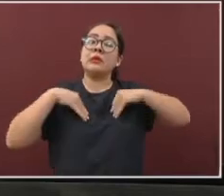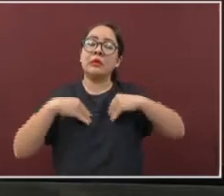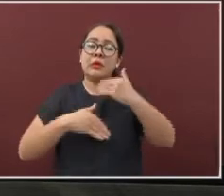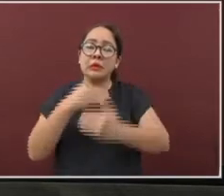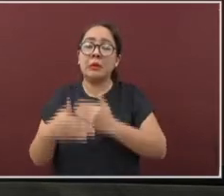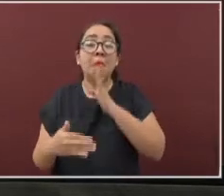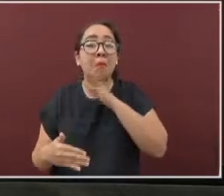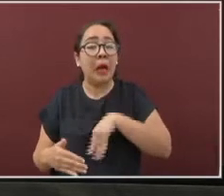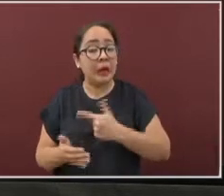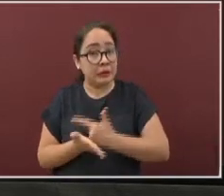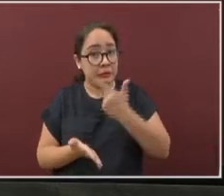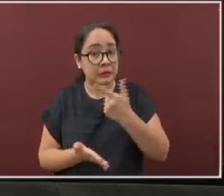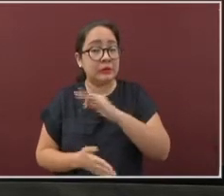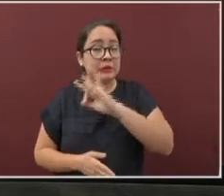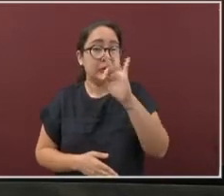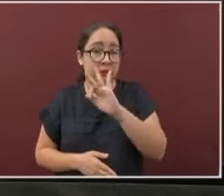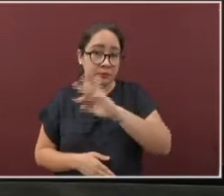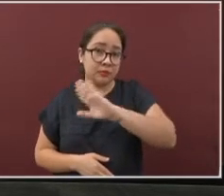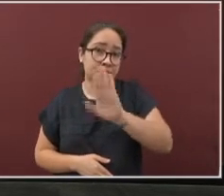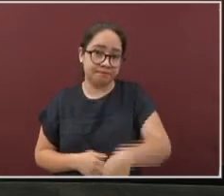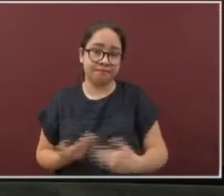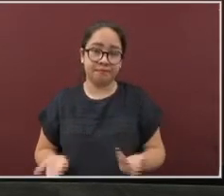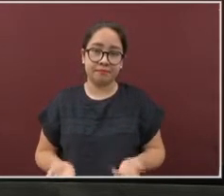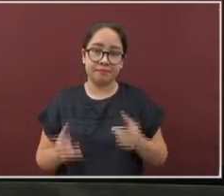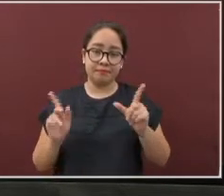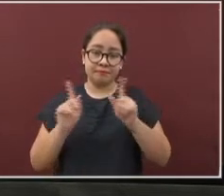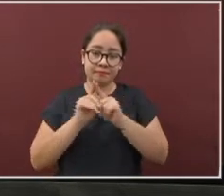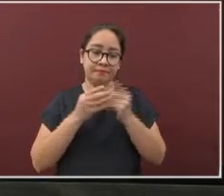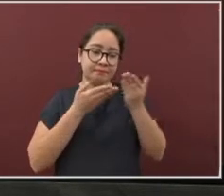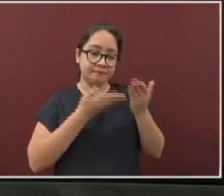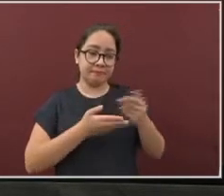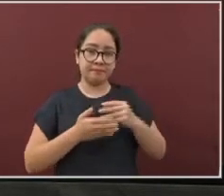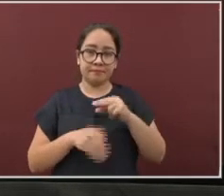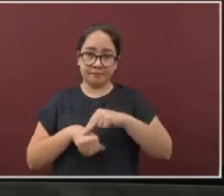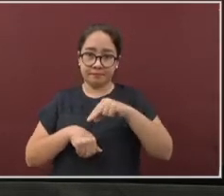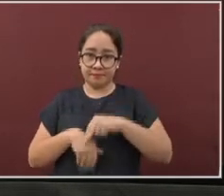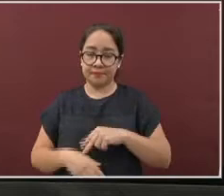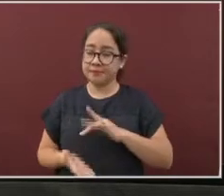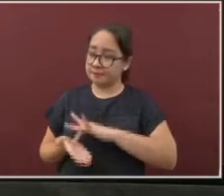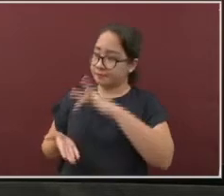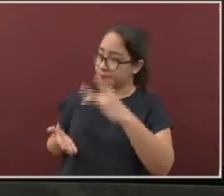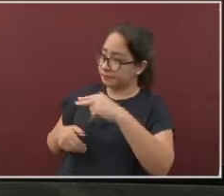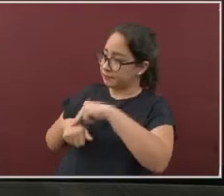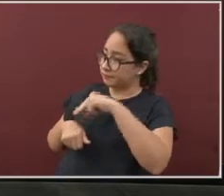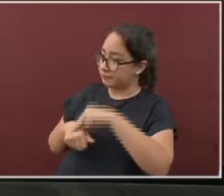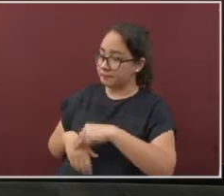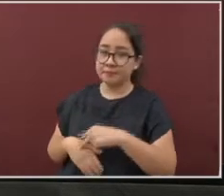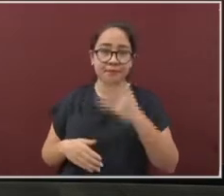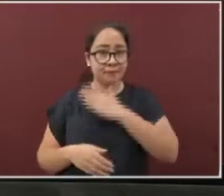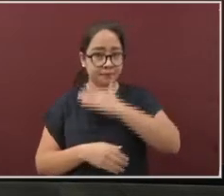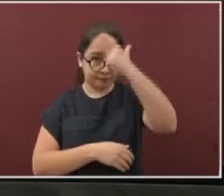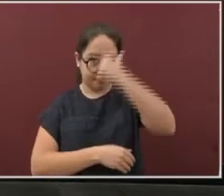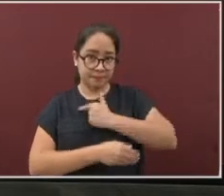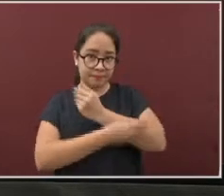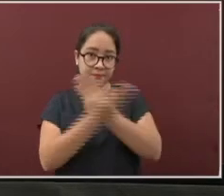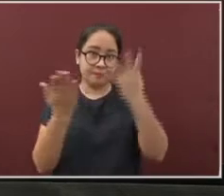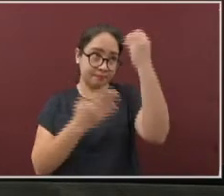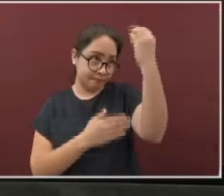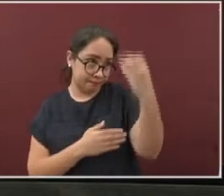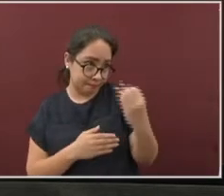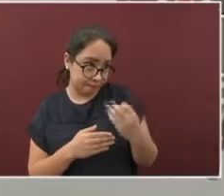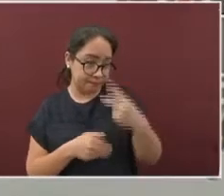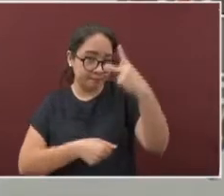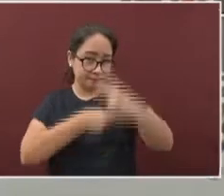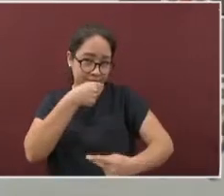Pilar González Arroyo. Muchas gracias, doctora. Buenas noches. El semáforo de riesgo epidemiológico es un